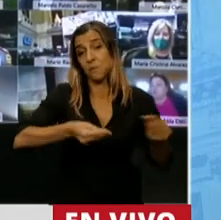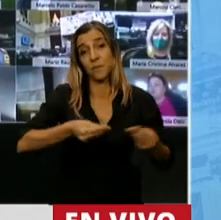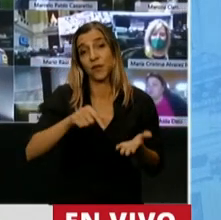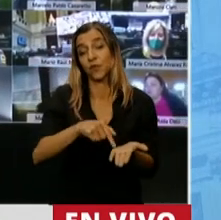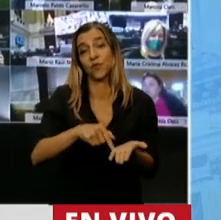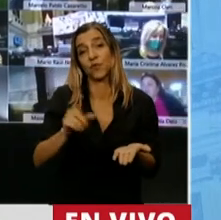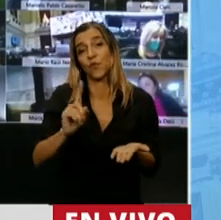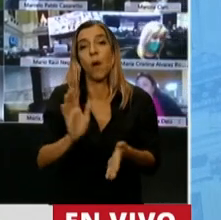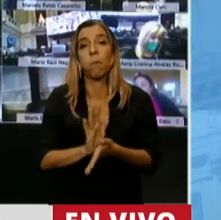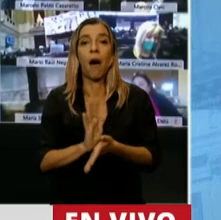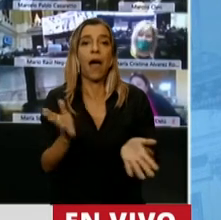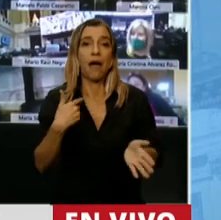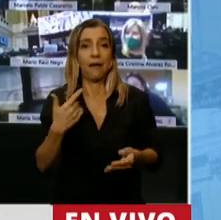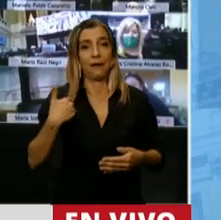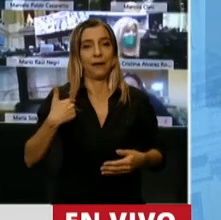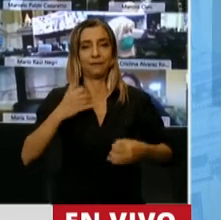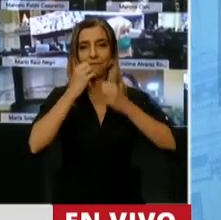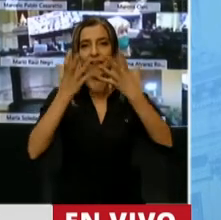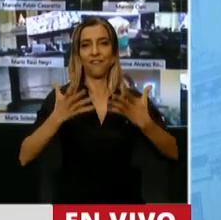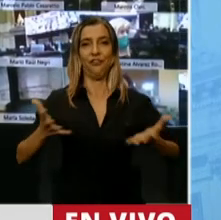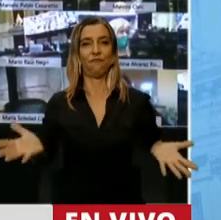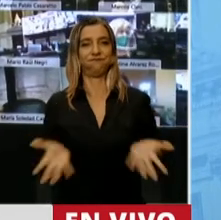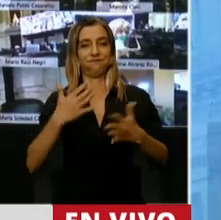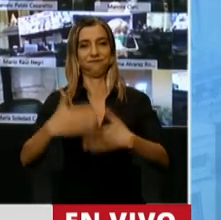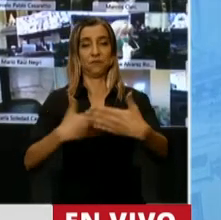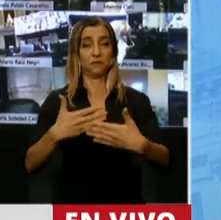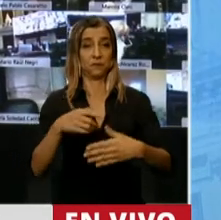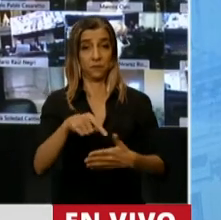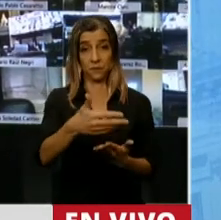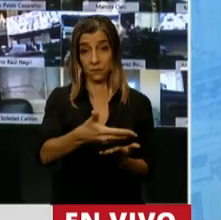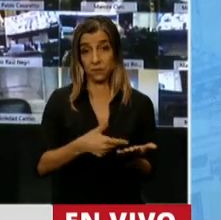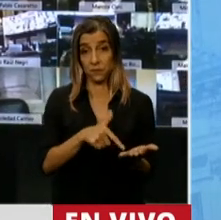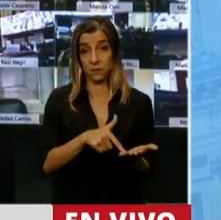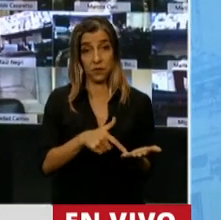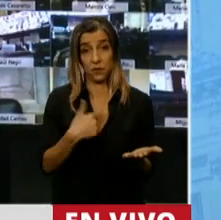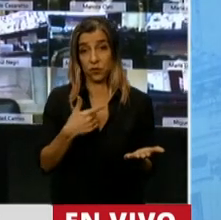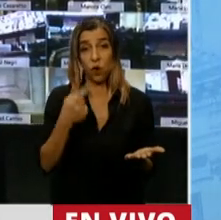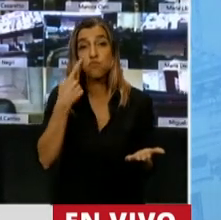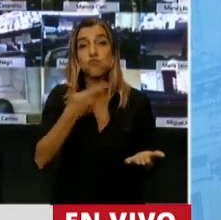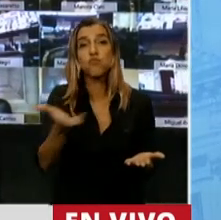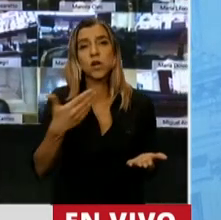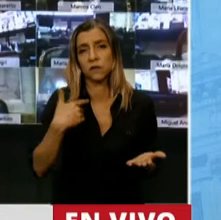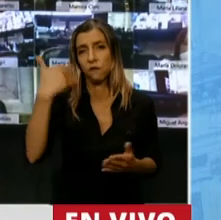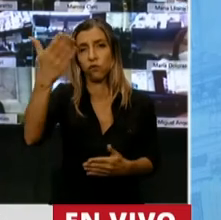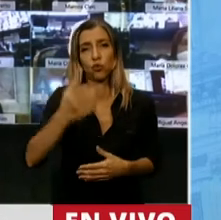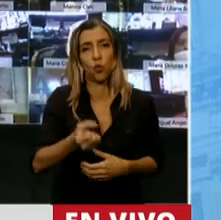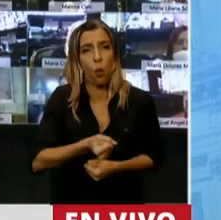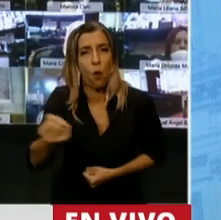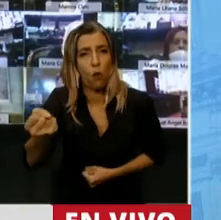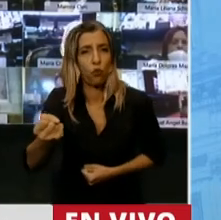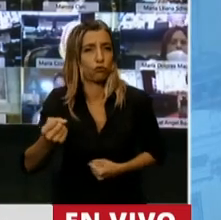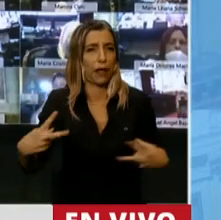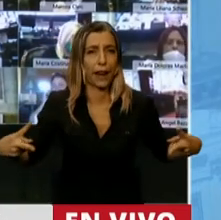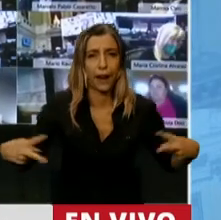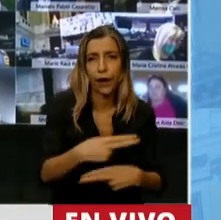presupuesto para poner de pie a la Argentina, sino que es una hoja de ruta para seguir profundizando el ajuste, para seguir